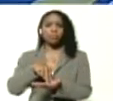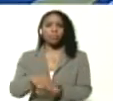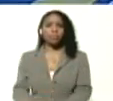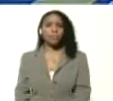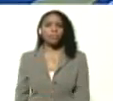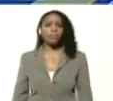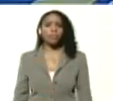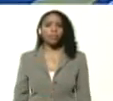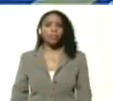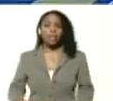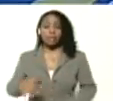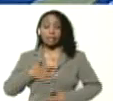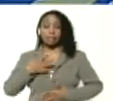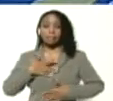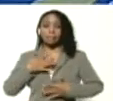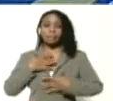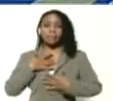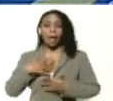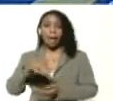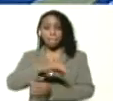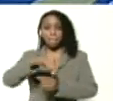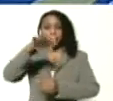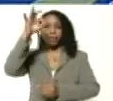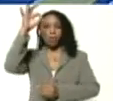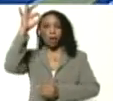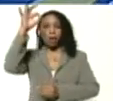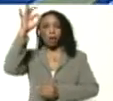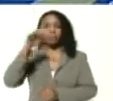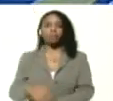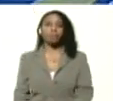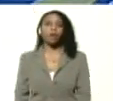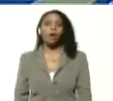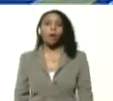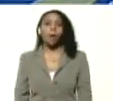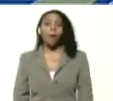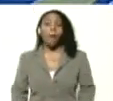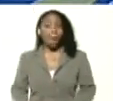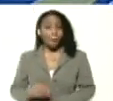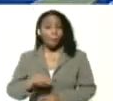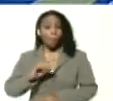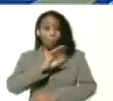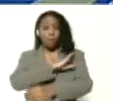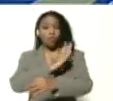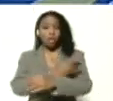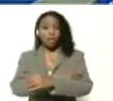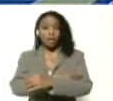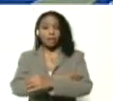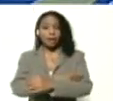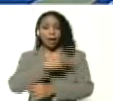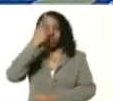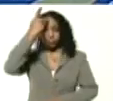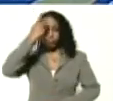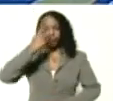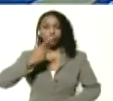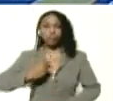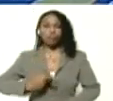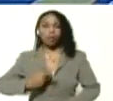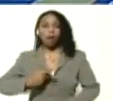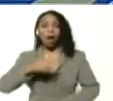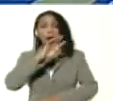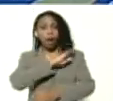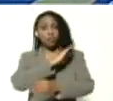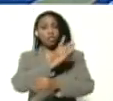y satisfechos espiritualmente por la fortaleza moral por la fortaleza de los